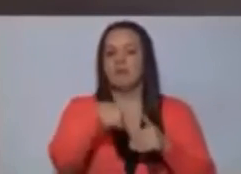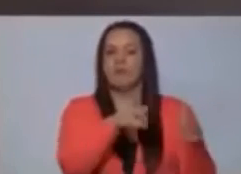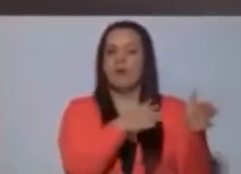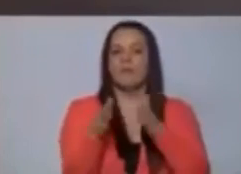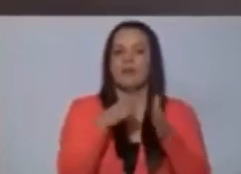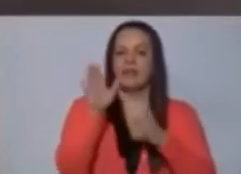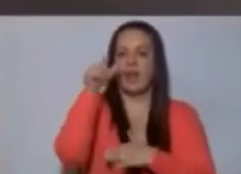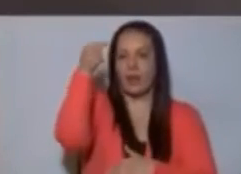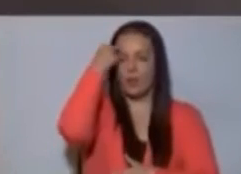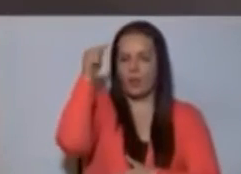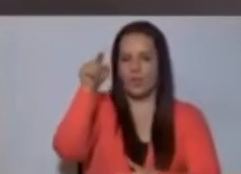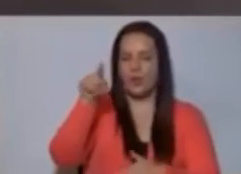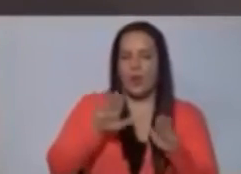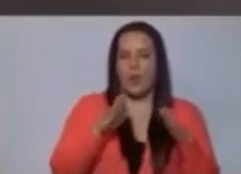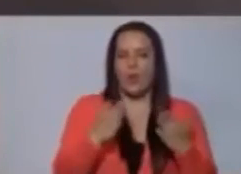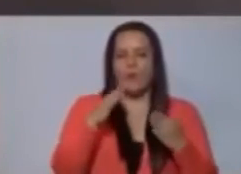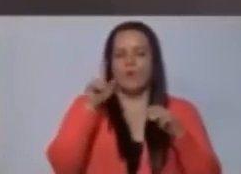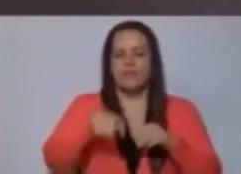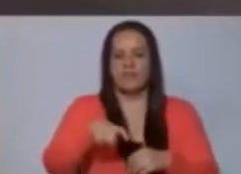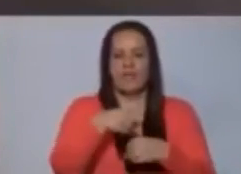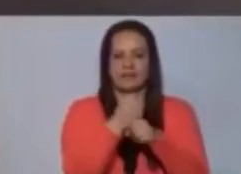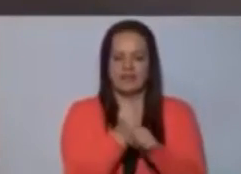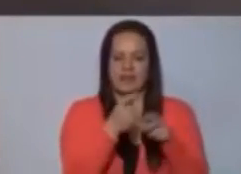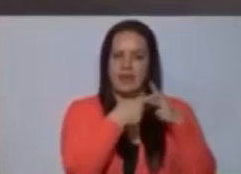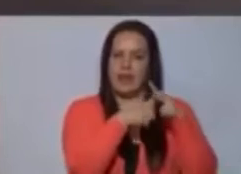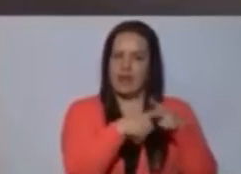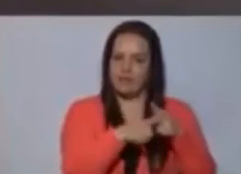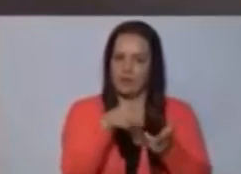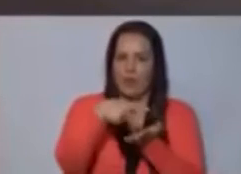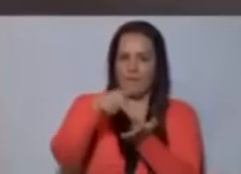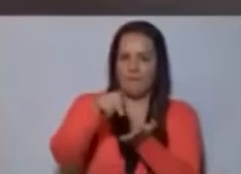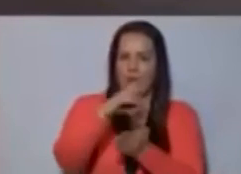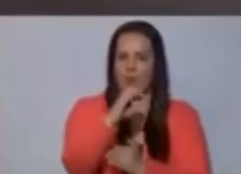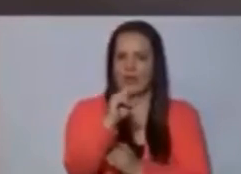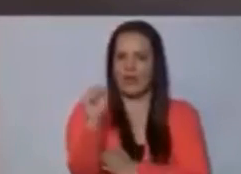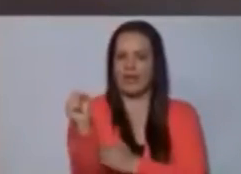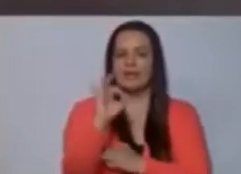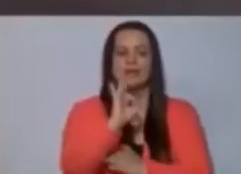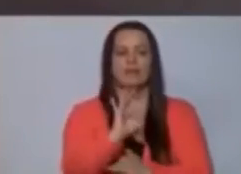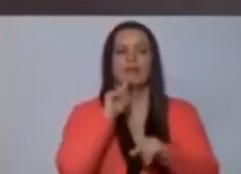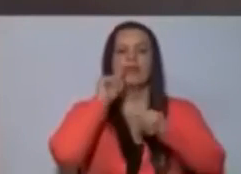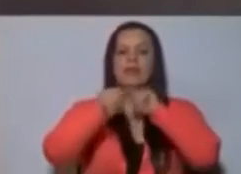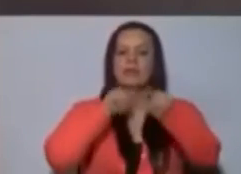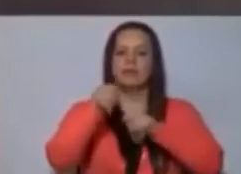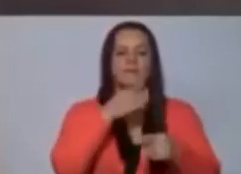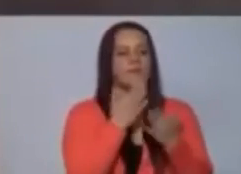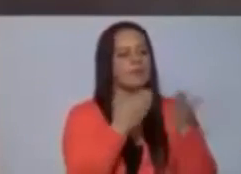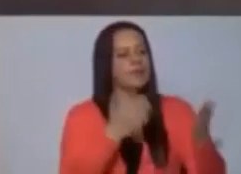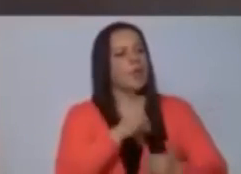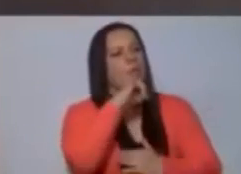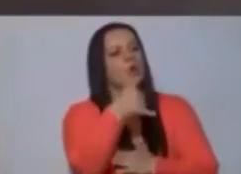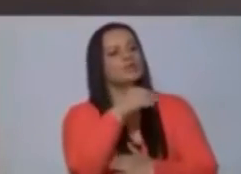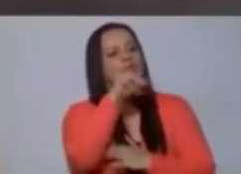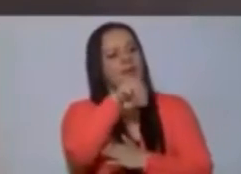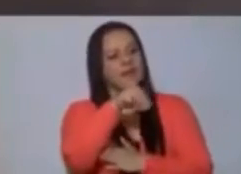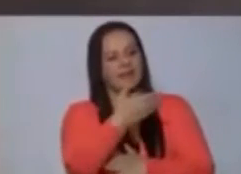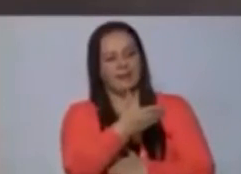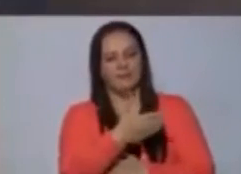al Poder Ejecutivo cómo hacer ese arreglo de pago. Está bien la crítica. Bienvenido, don José María.